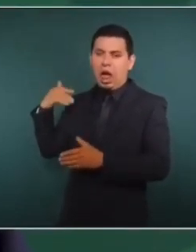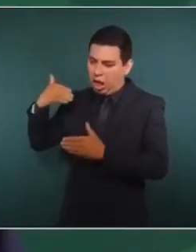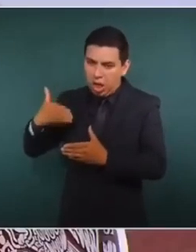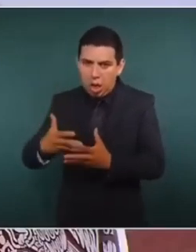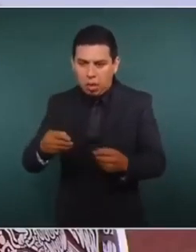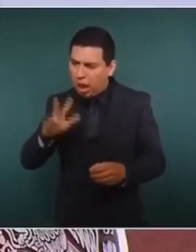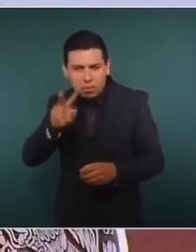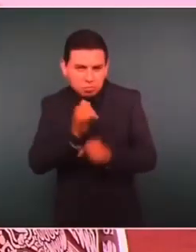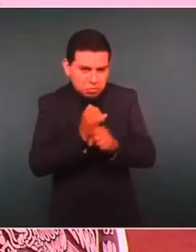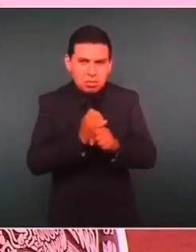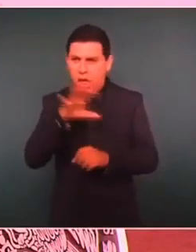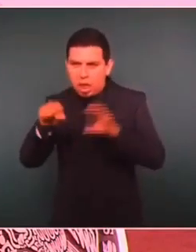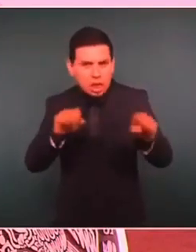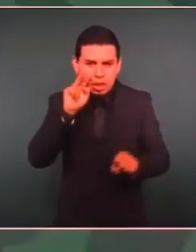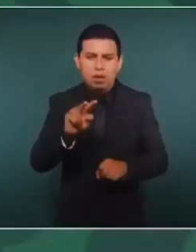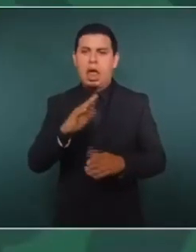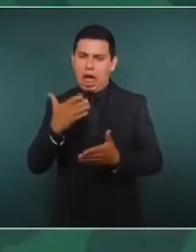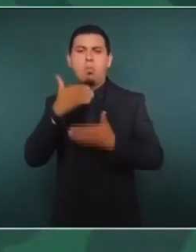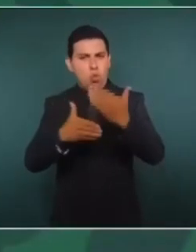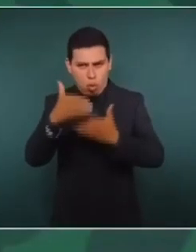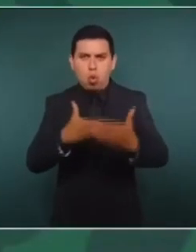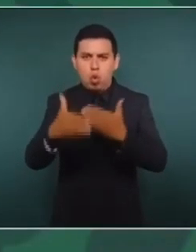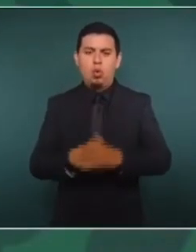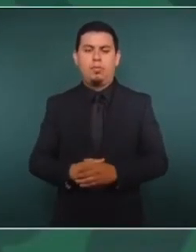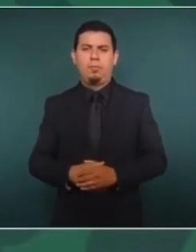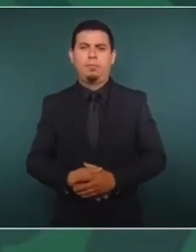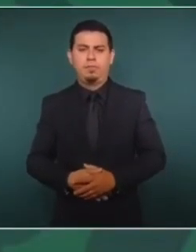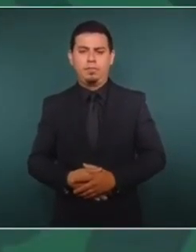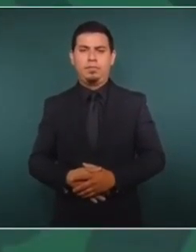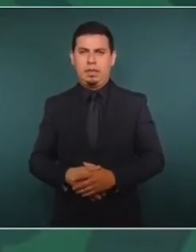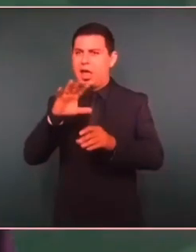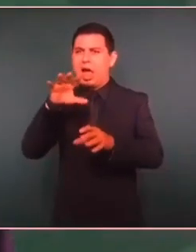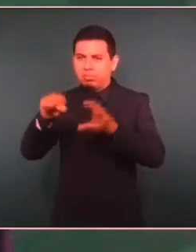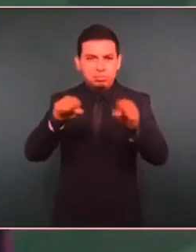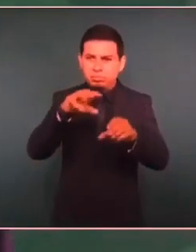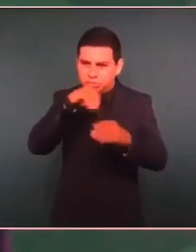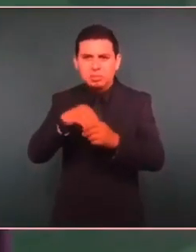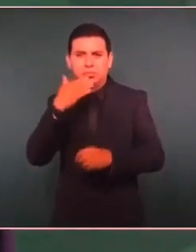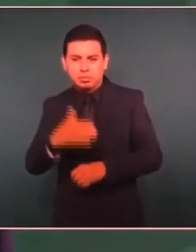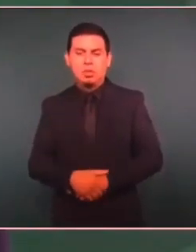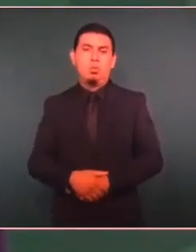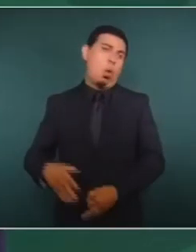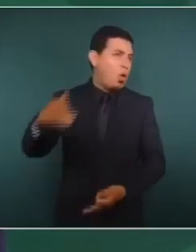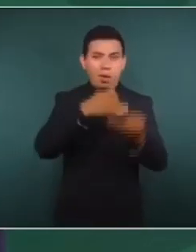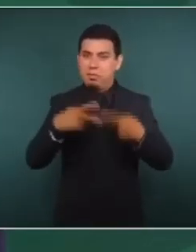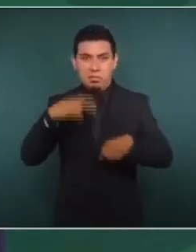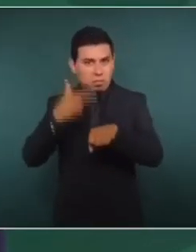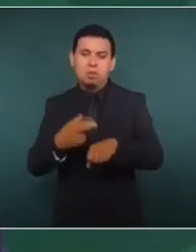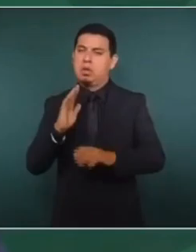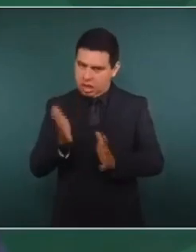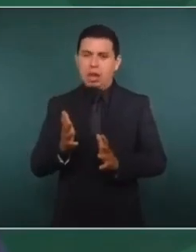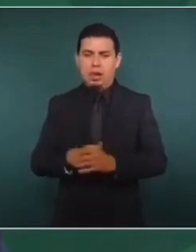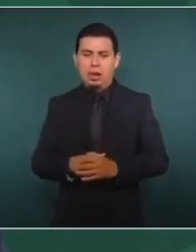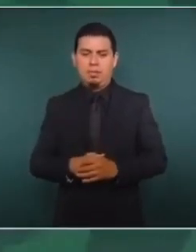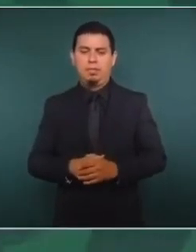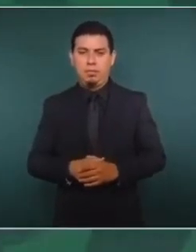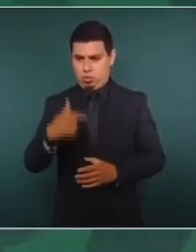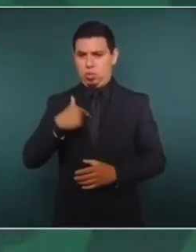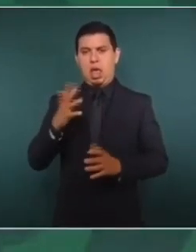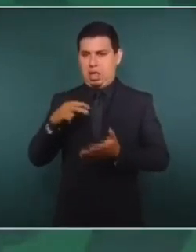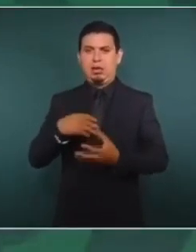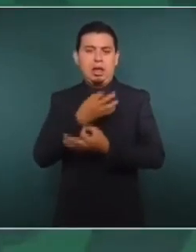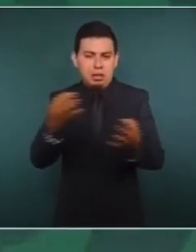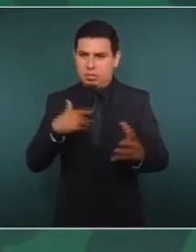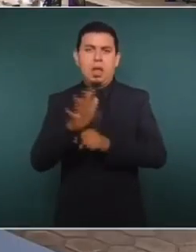son procesos que se complementan. Entonces, todos. Ya conocen también mi postura.